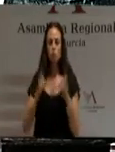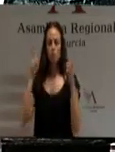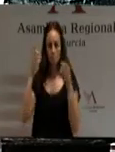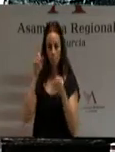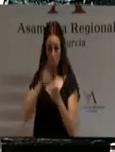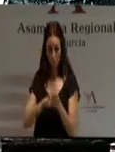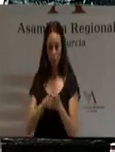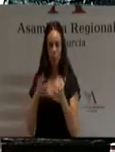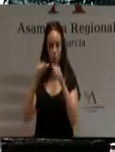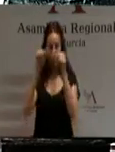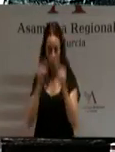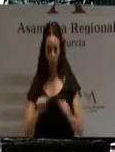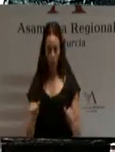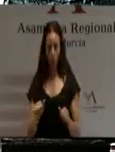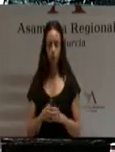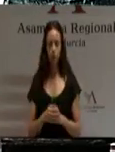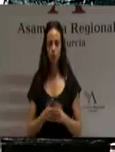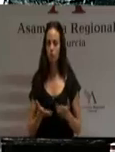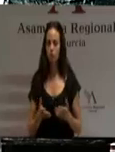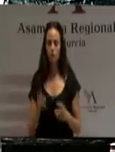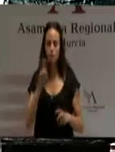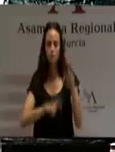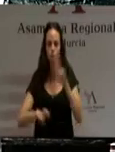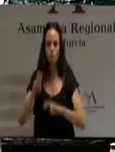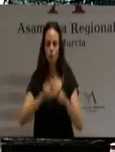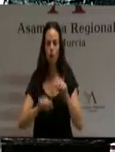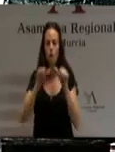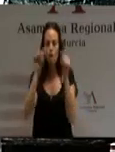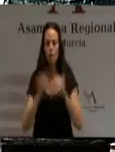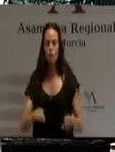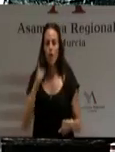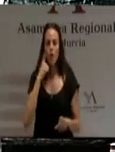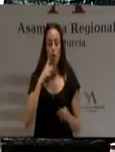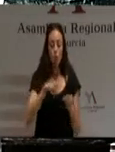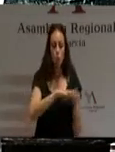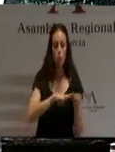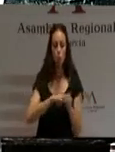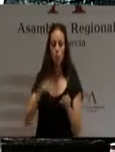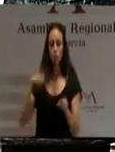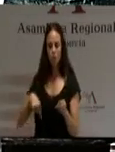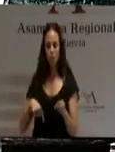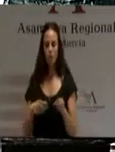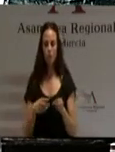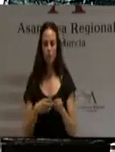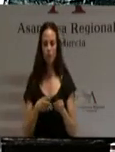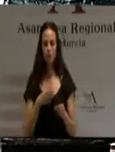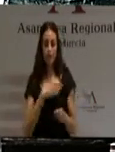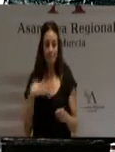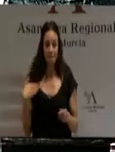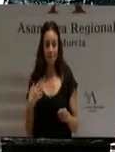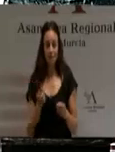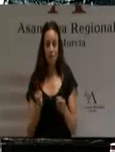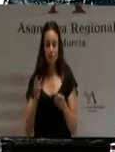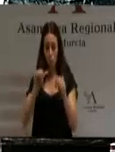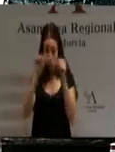modelo, por lo que buscaremos fórmulas para que también haya incentivos municipales en la implantación de este modelo dual de formación